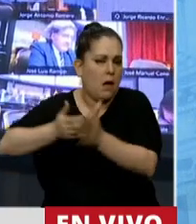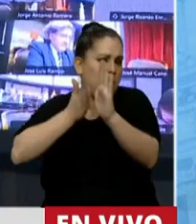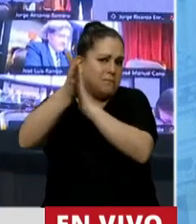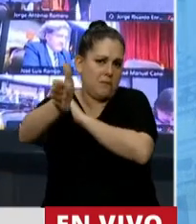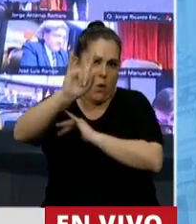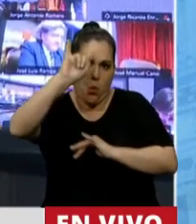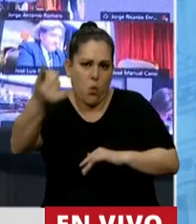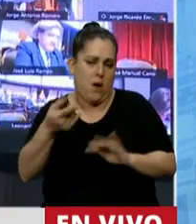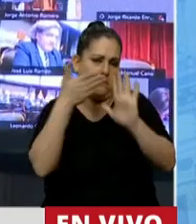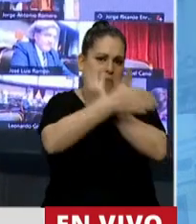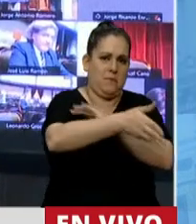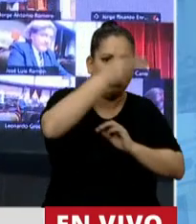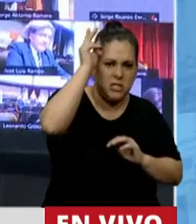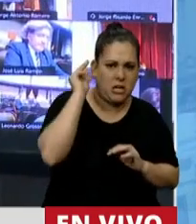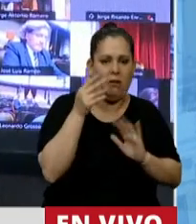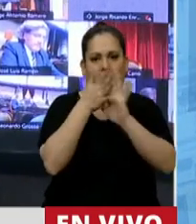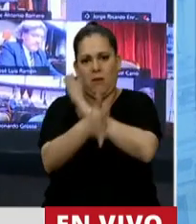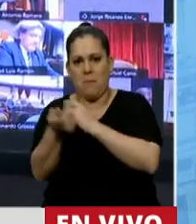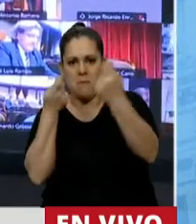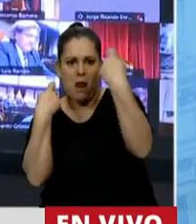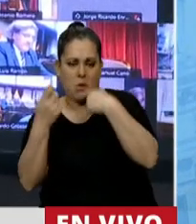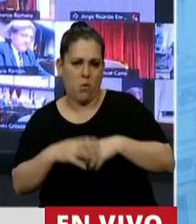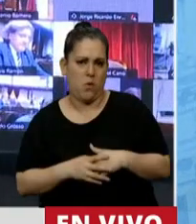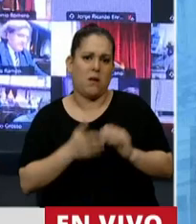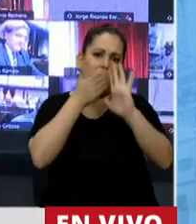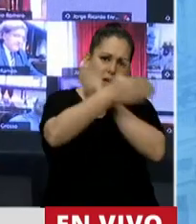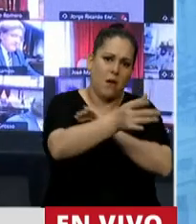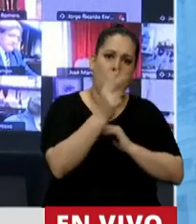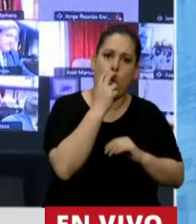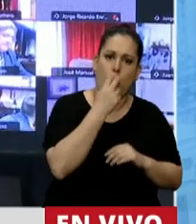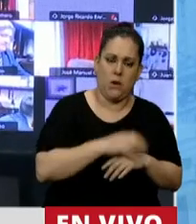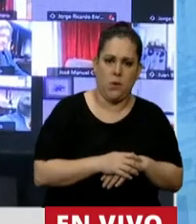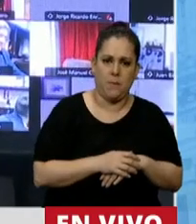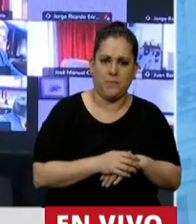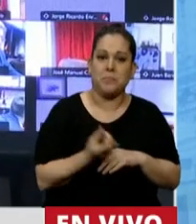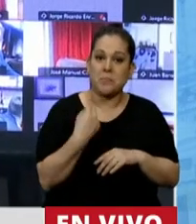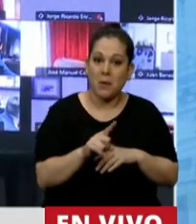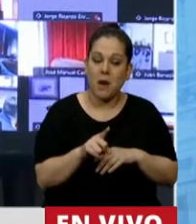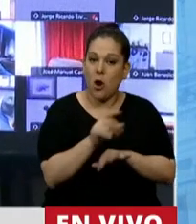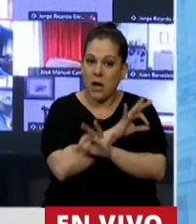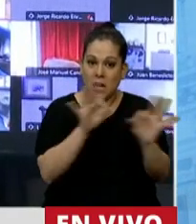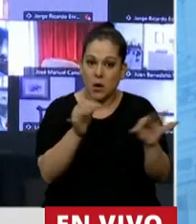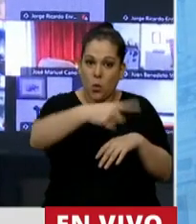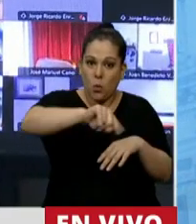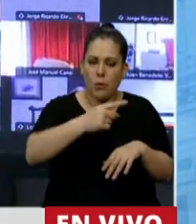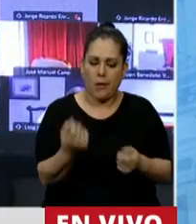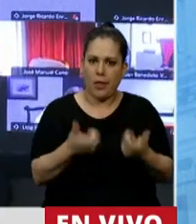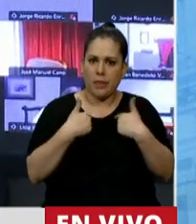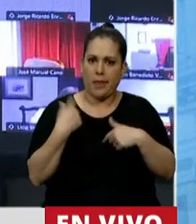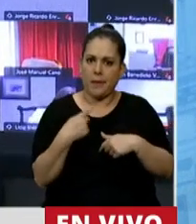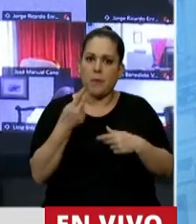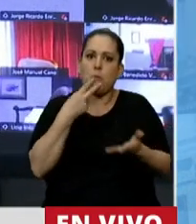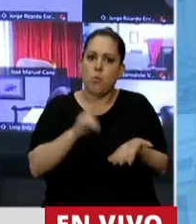a ir a Chile, se van a ir a Paraguay, se van a ir a Bolivia, pero no van a permitir que nosotros sigamos